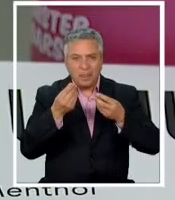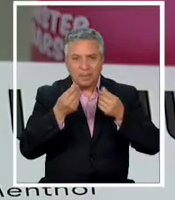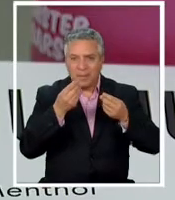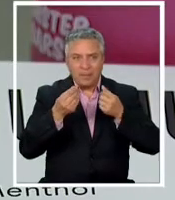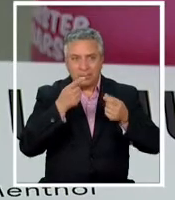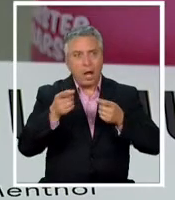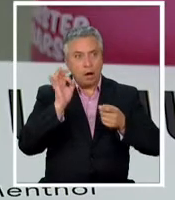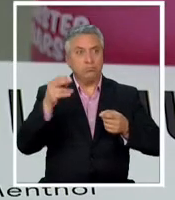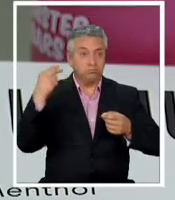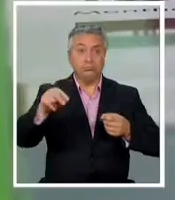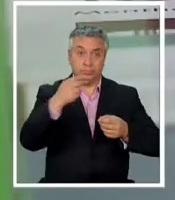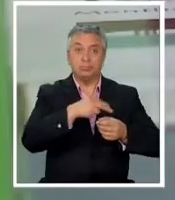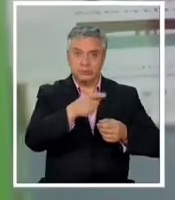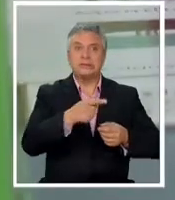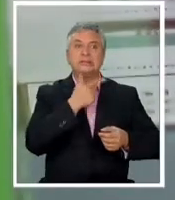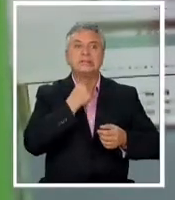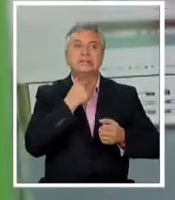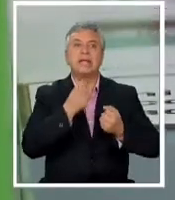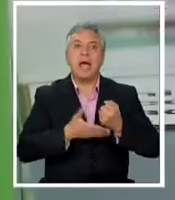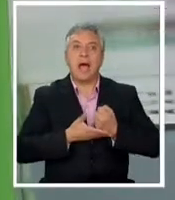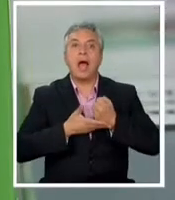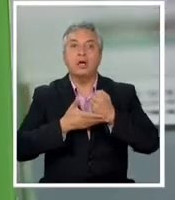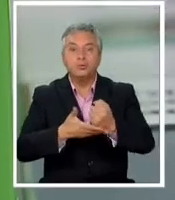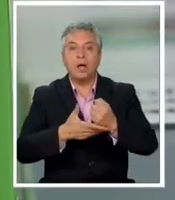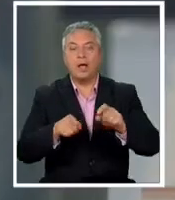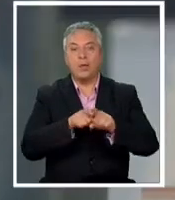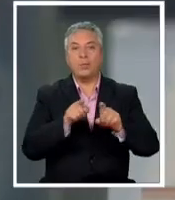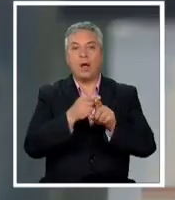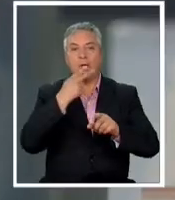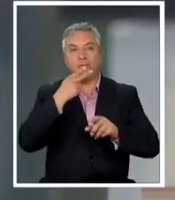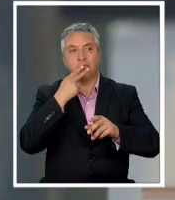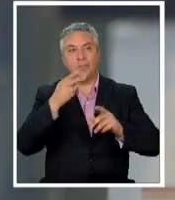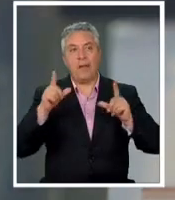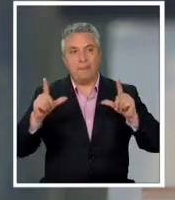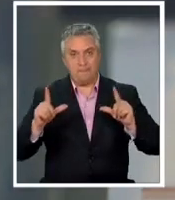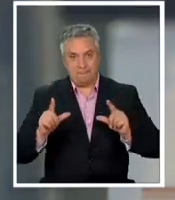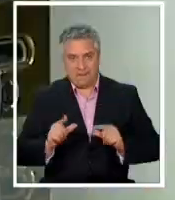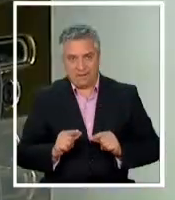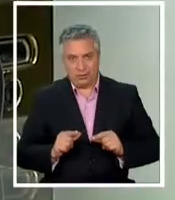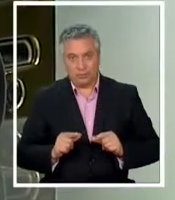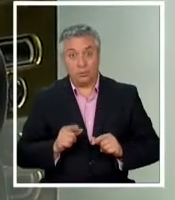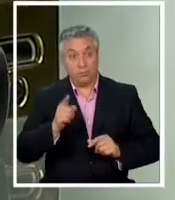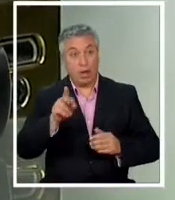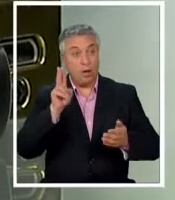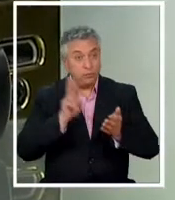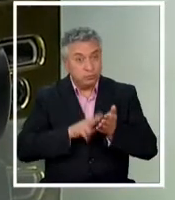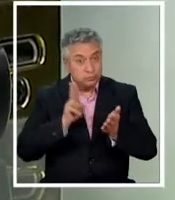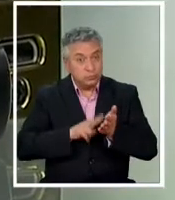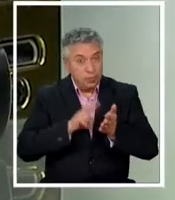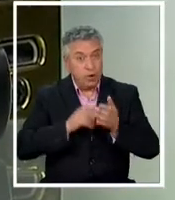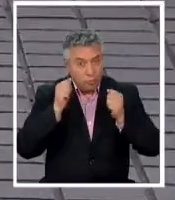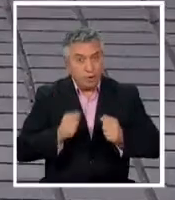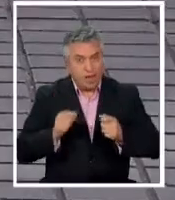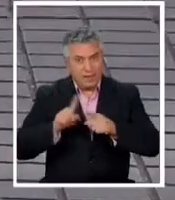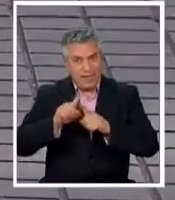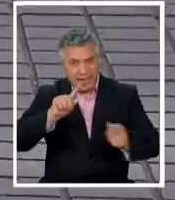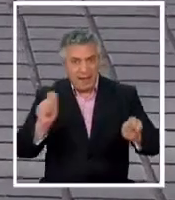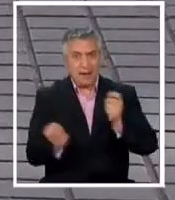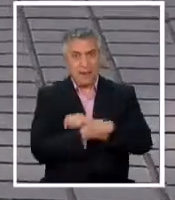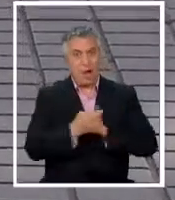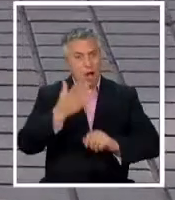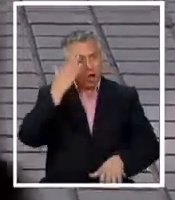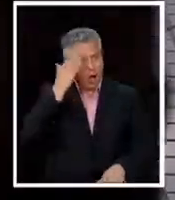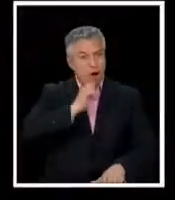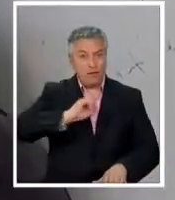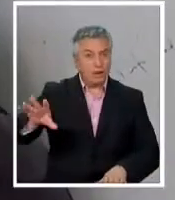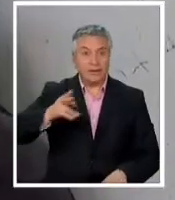personalizados que pretenden ayudar en el camino de dejar de fumar pero realmente existe una técnica de reemplazo efectiva para olvidar